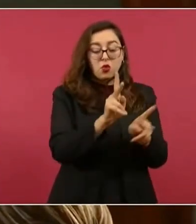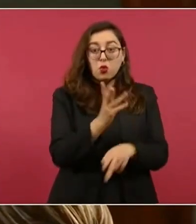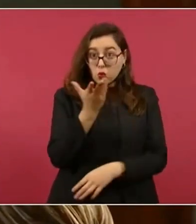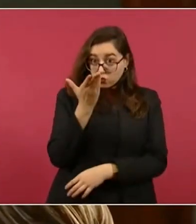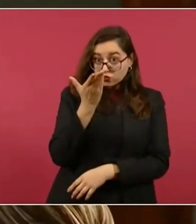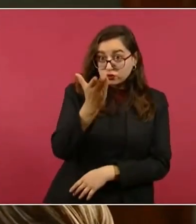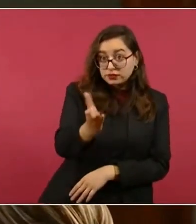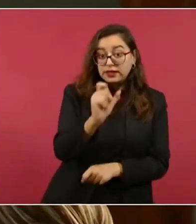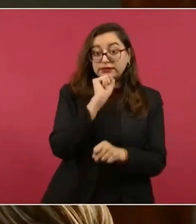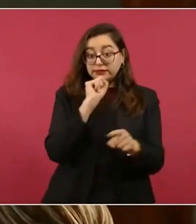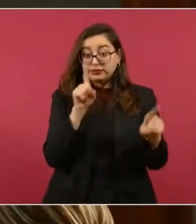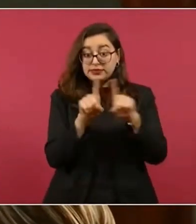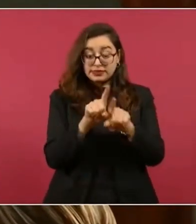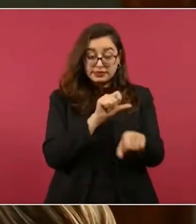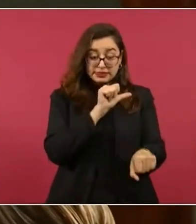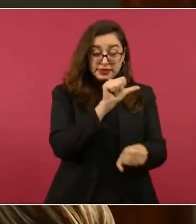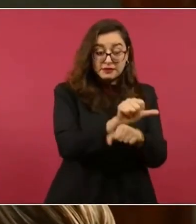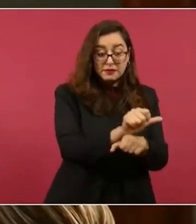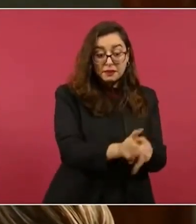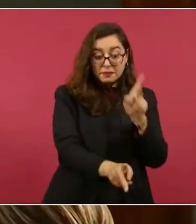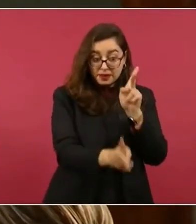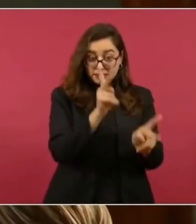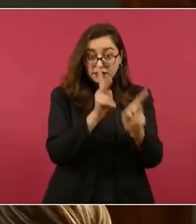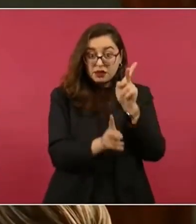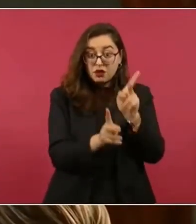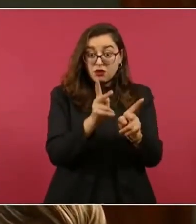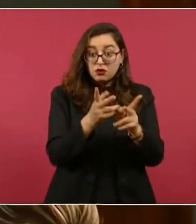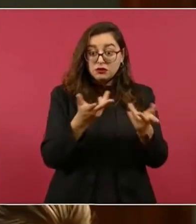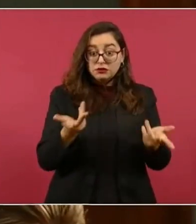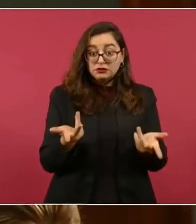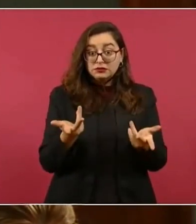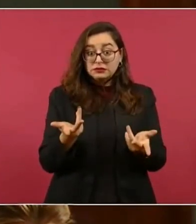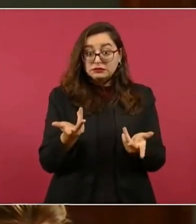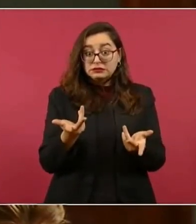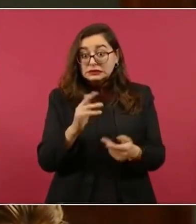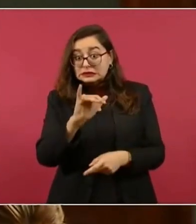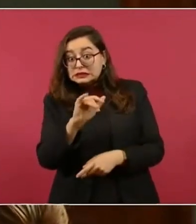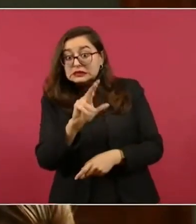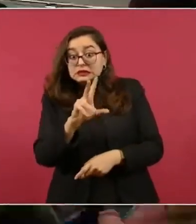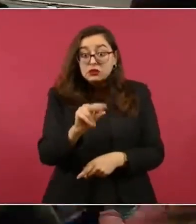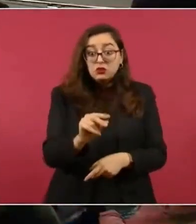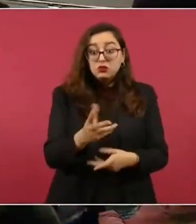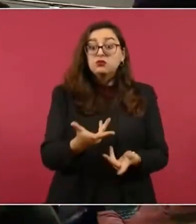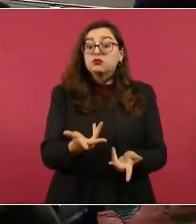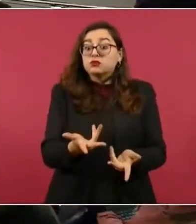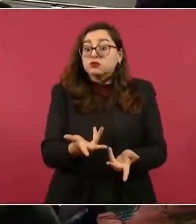Joe Biden del tema de Julian Assange y de ser así, ¿qué fue lo que hablaron?